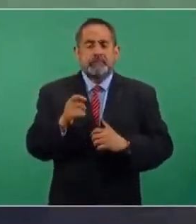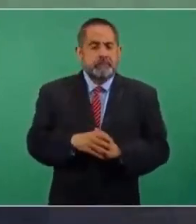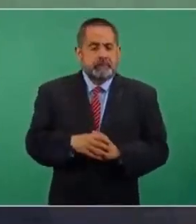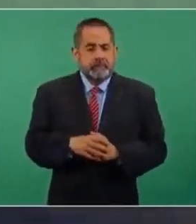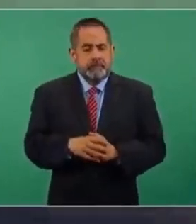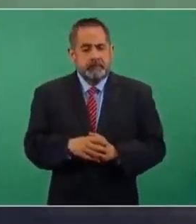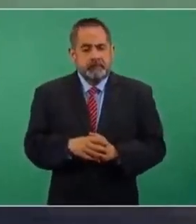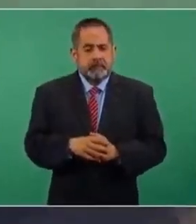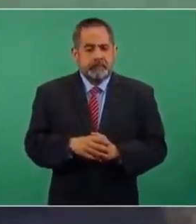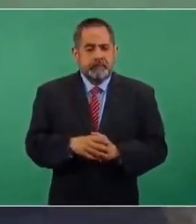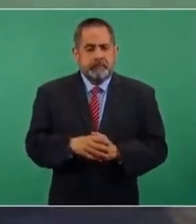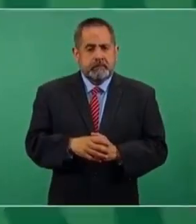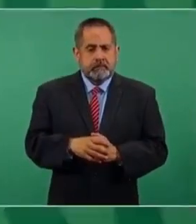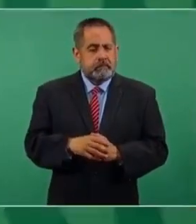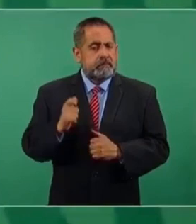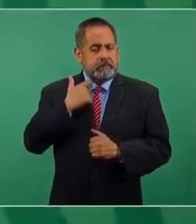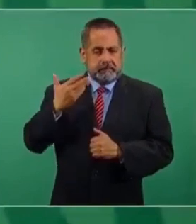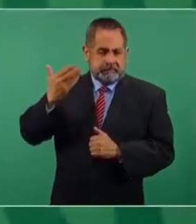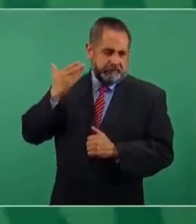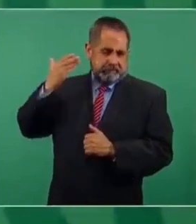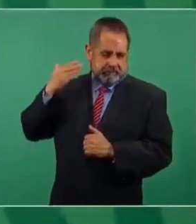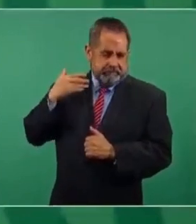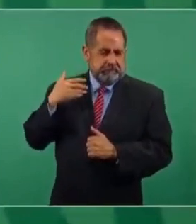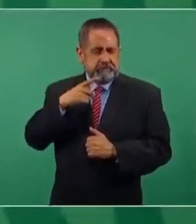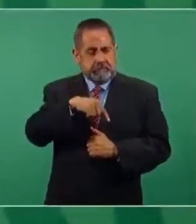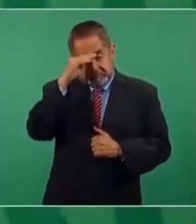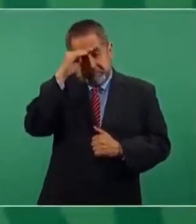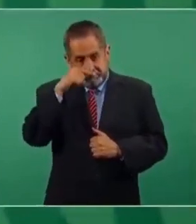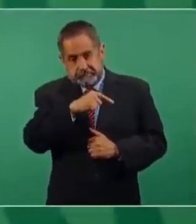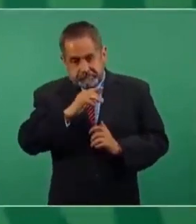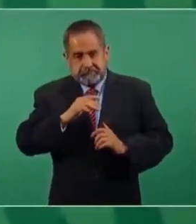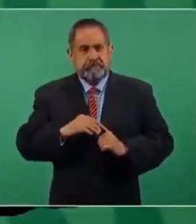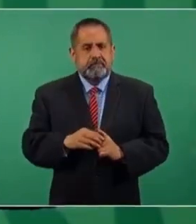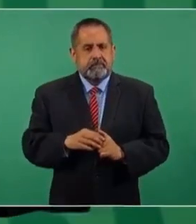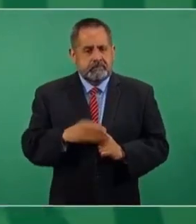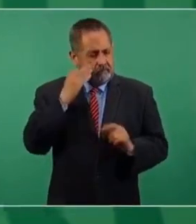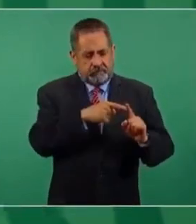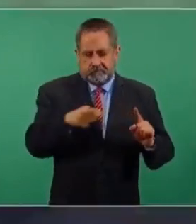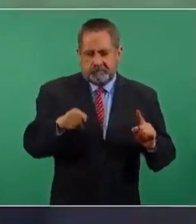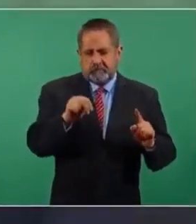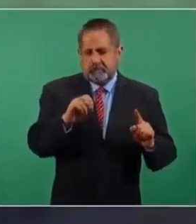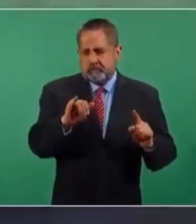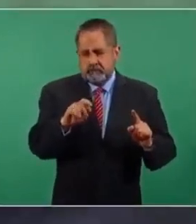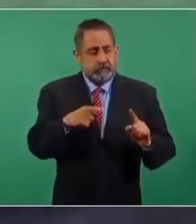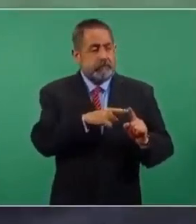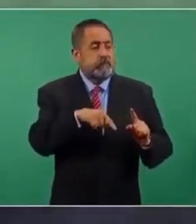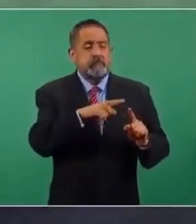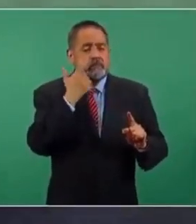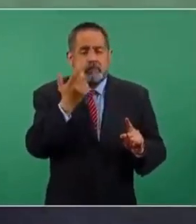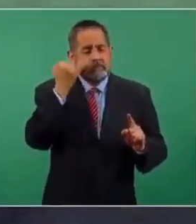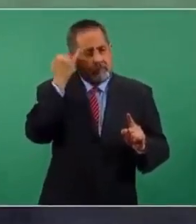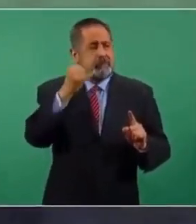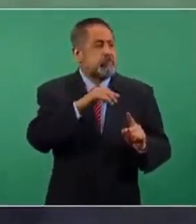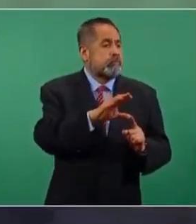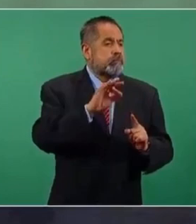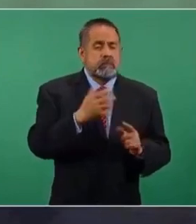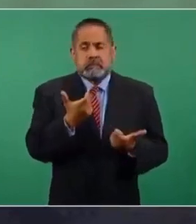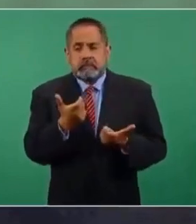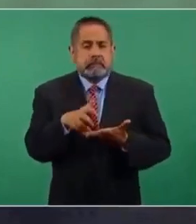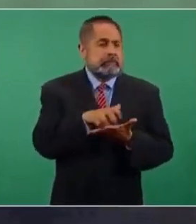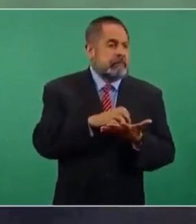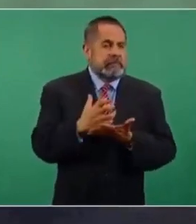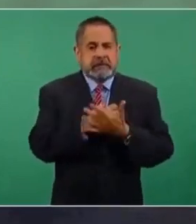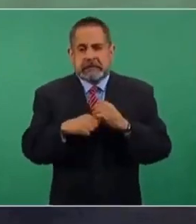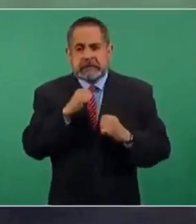antigua, sobre todo durante el periodo neoliberal, lo que se buscaba era el dinero